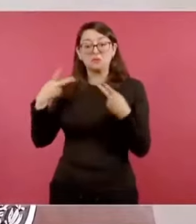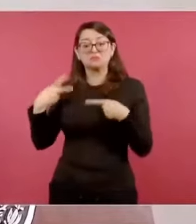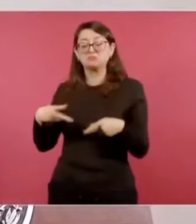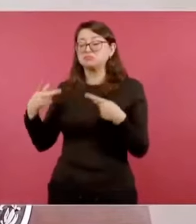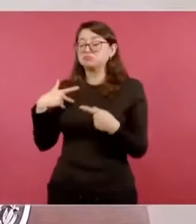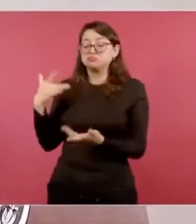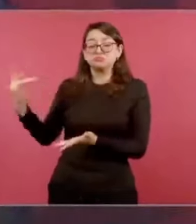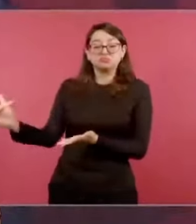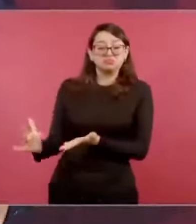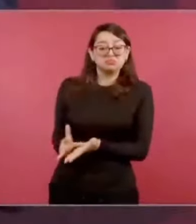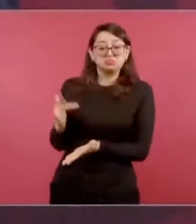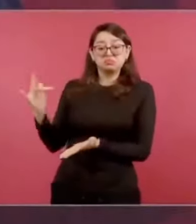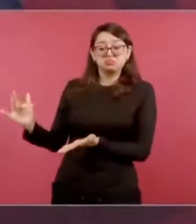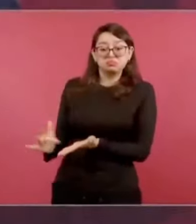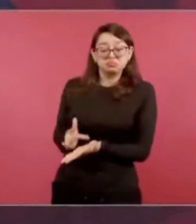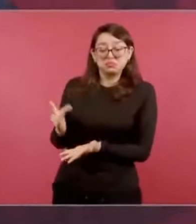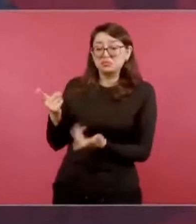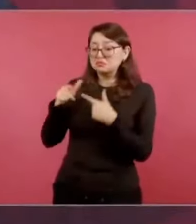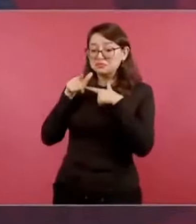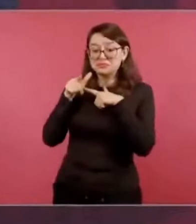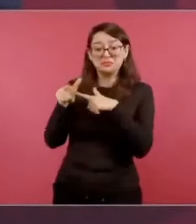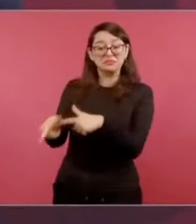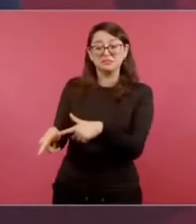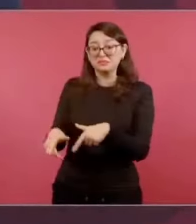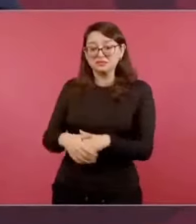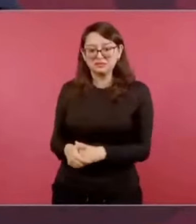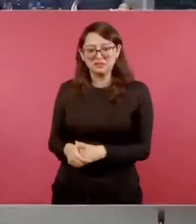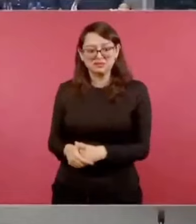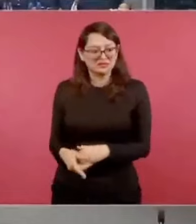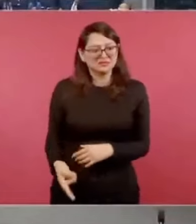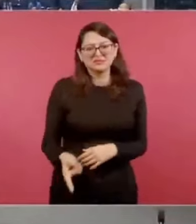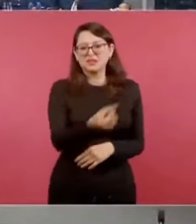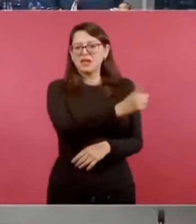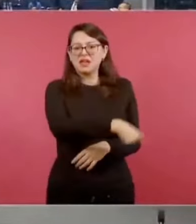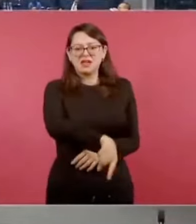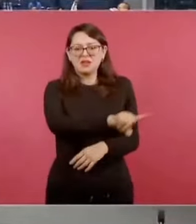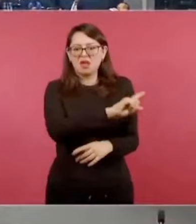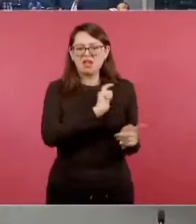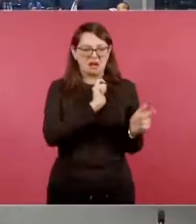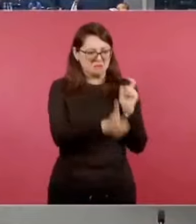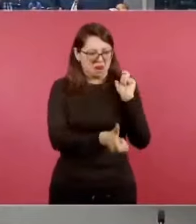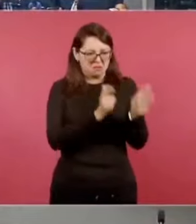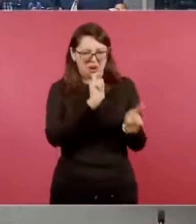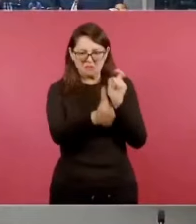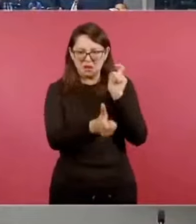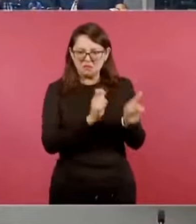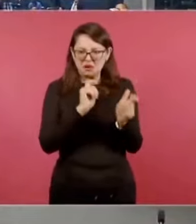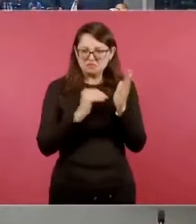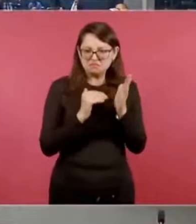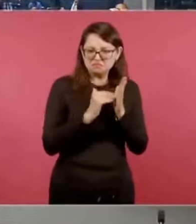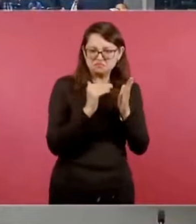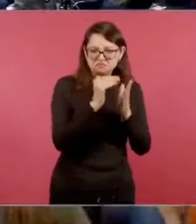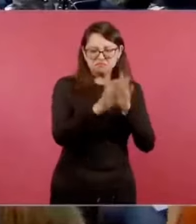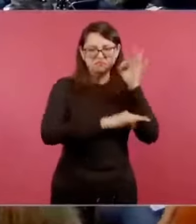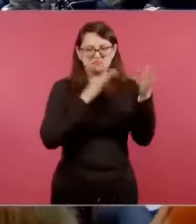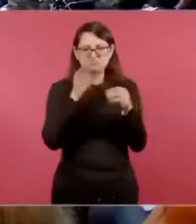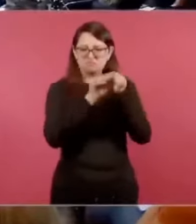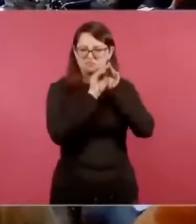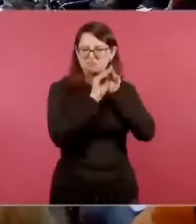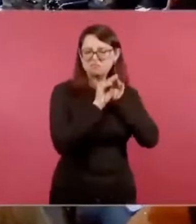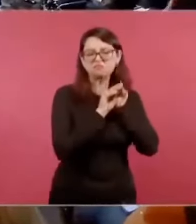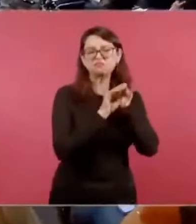menciono la de la reforma,